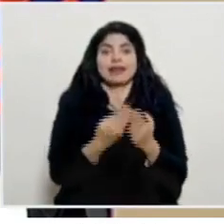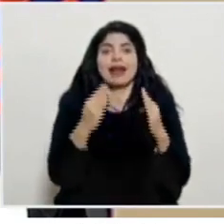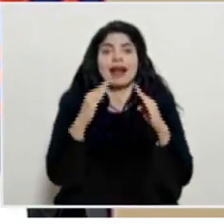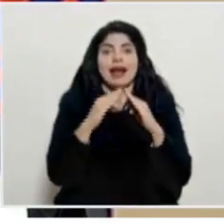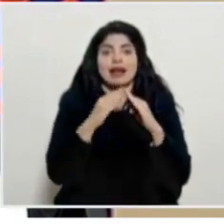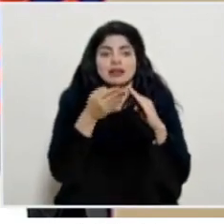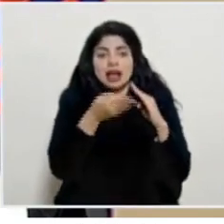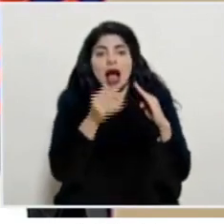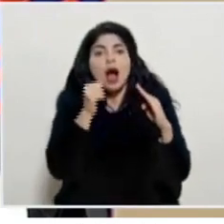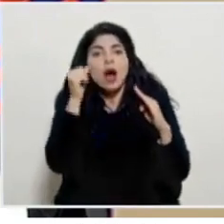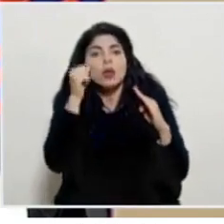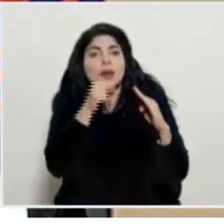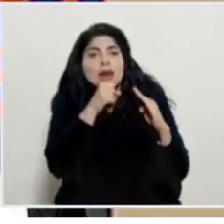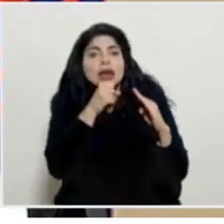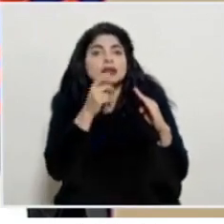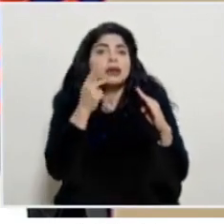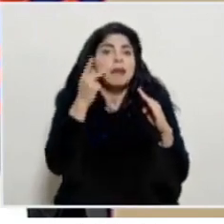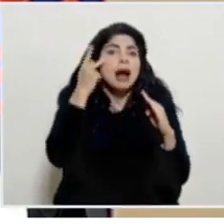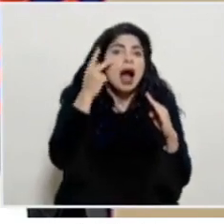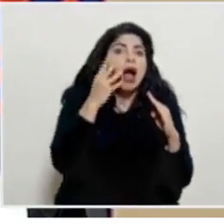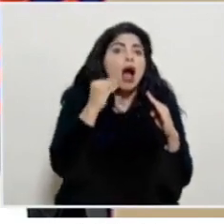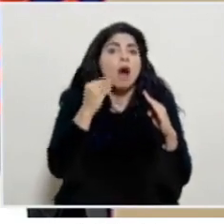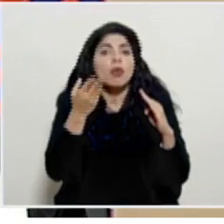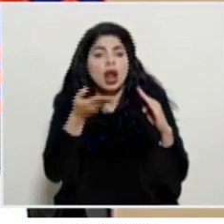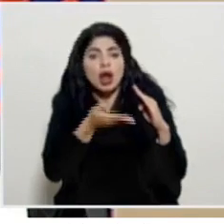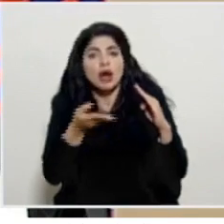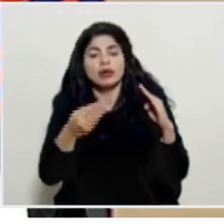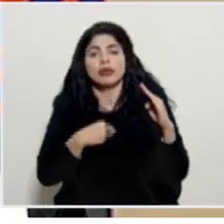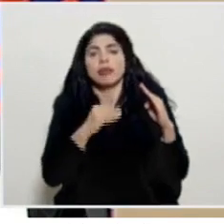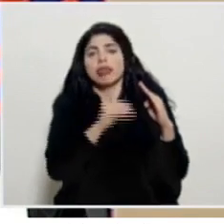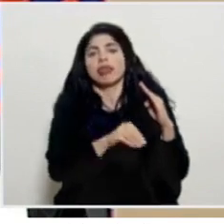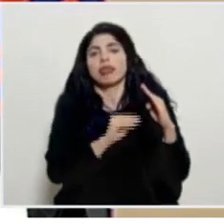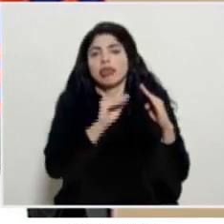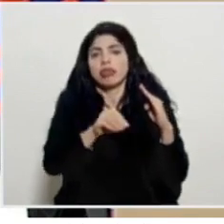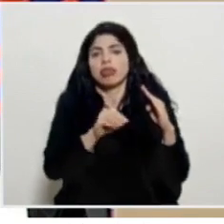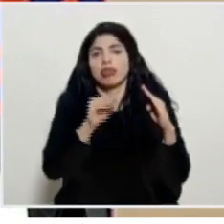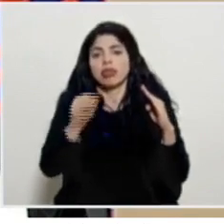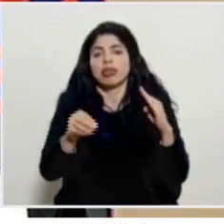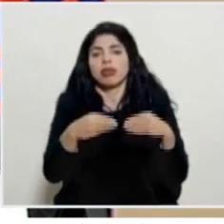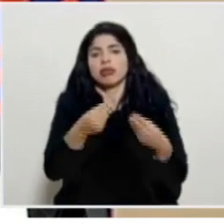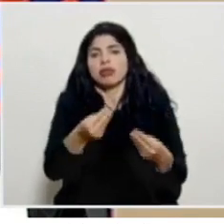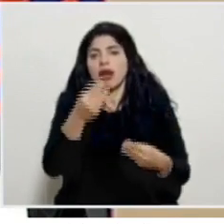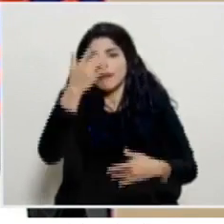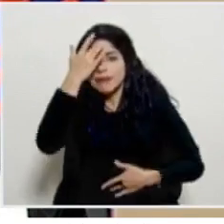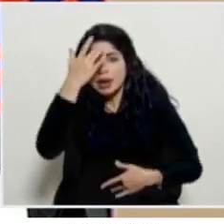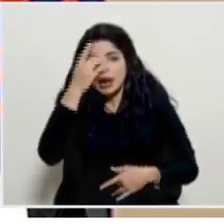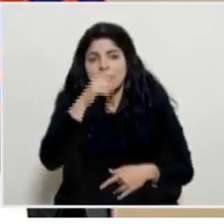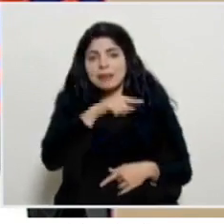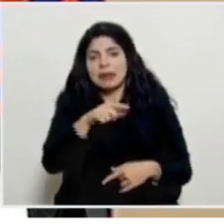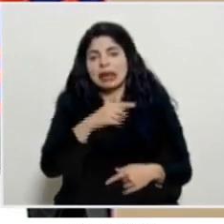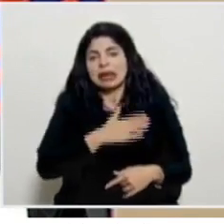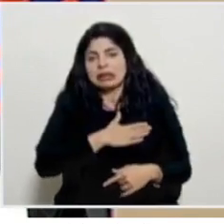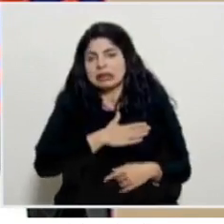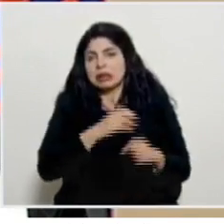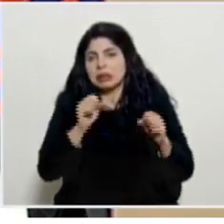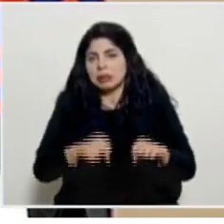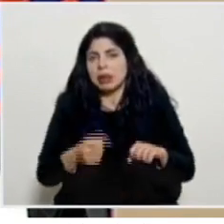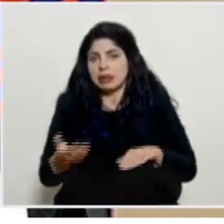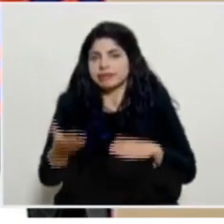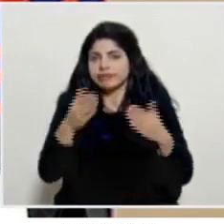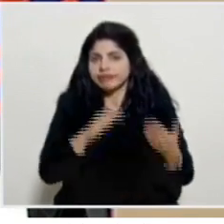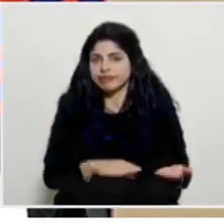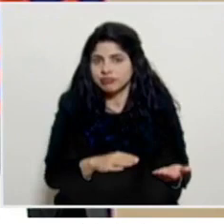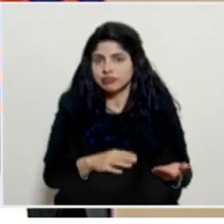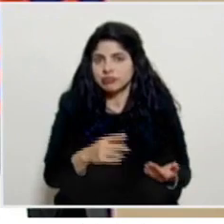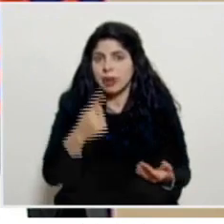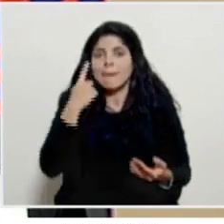adultos mayores donde están sus padres sus abuelos y estas personas son las que enferman y lamentablemente pueden llegar a fallecer